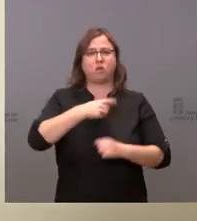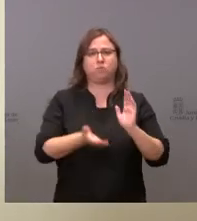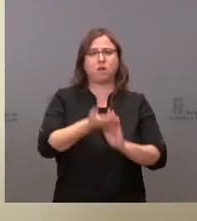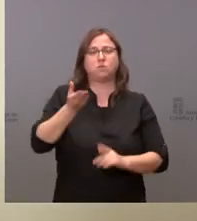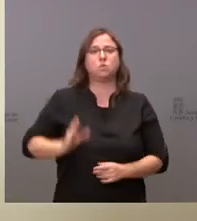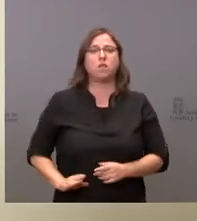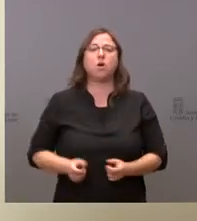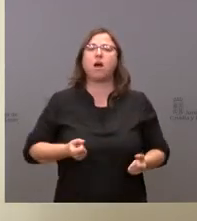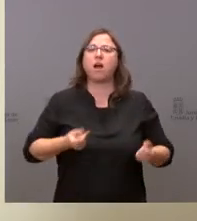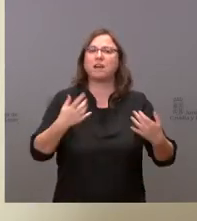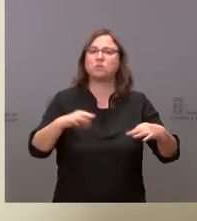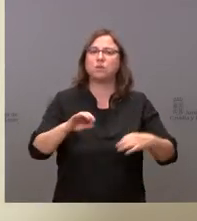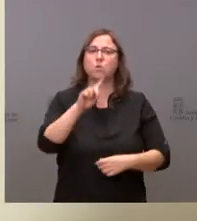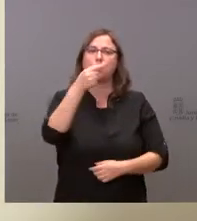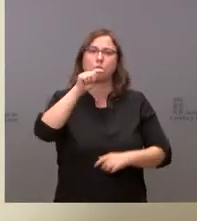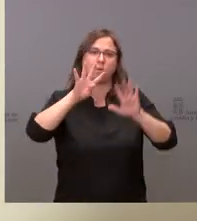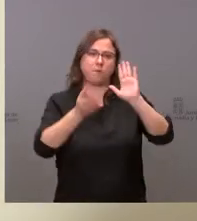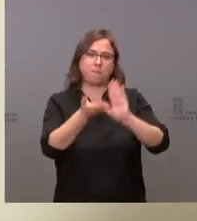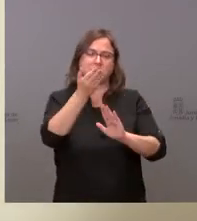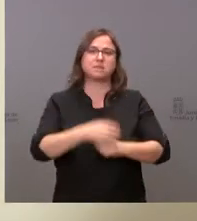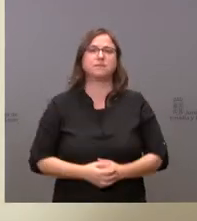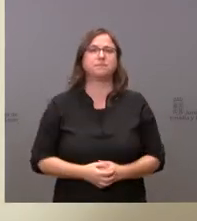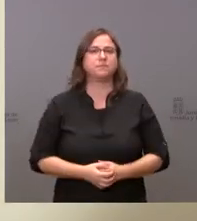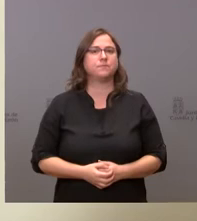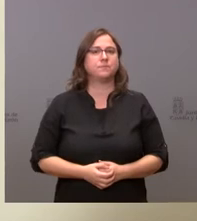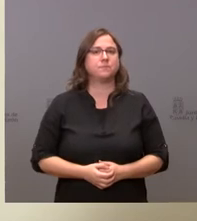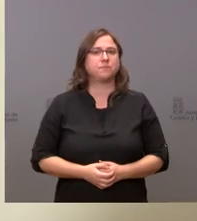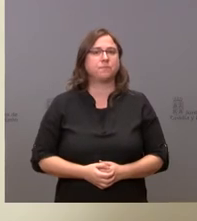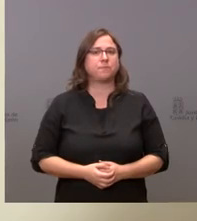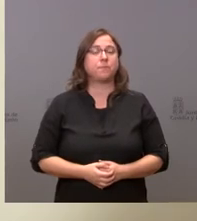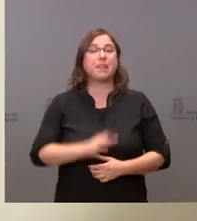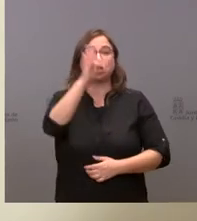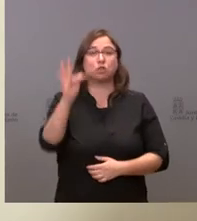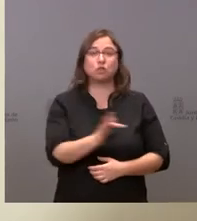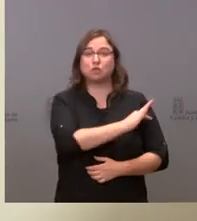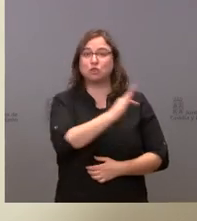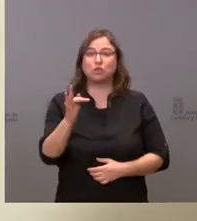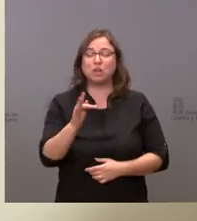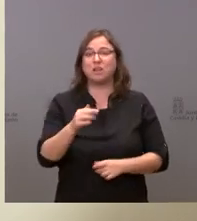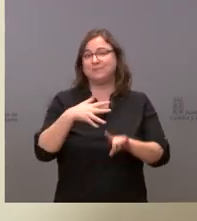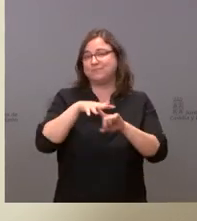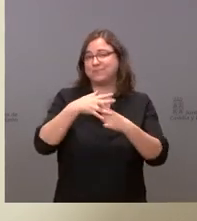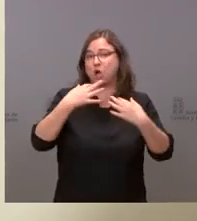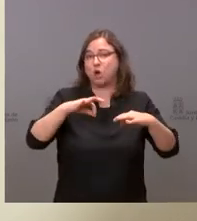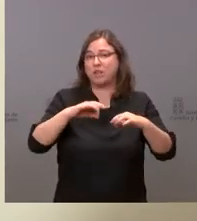gastos corrientes el 1,9 y el total de operaciones corrientes en cuidadas las transferencias crece el 2